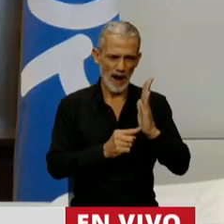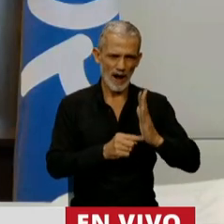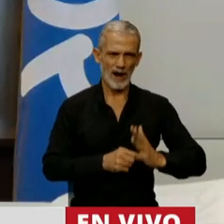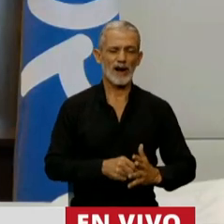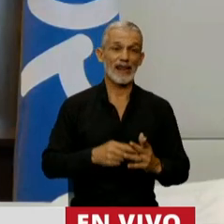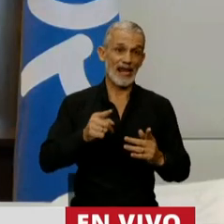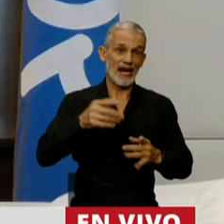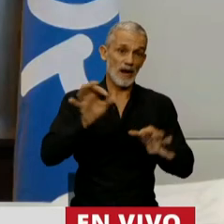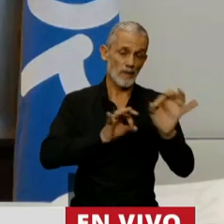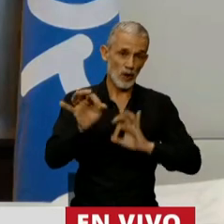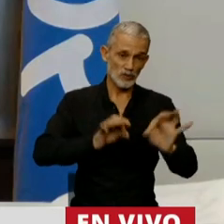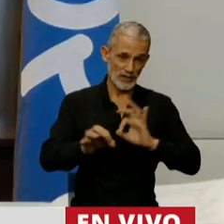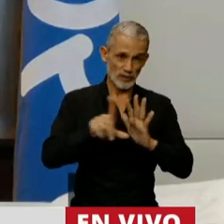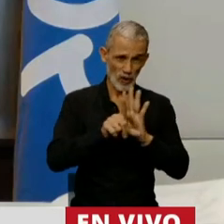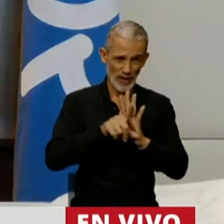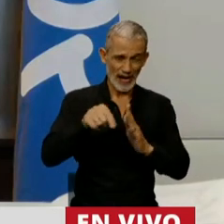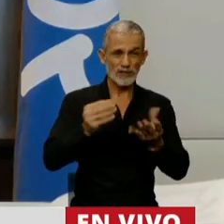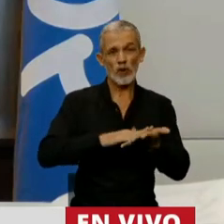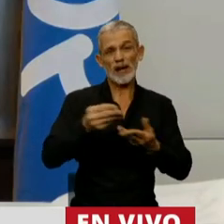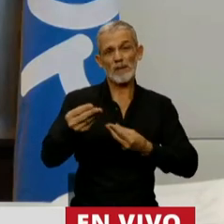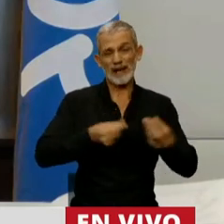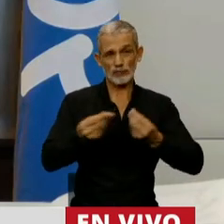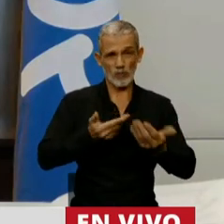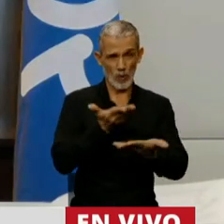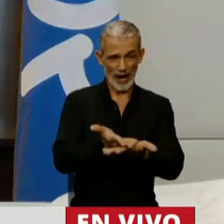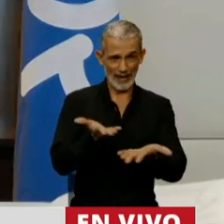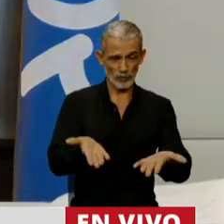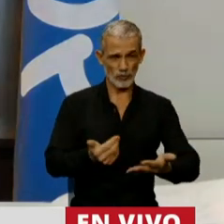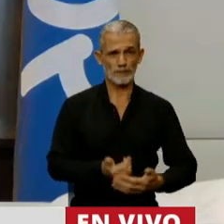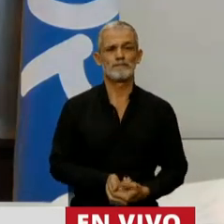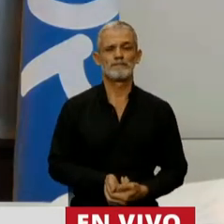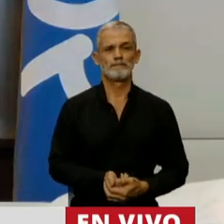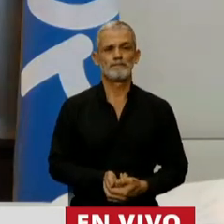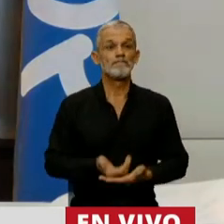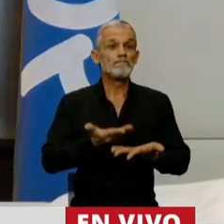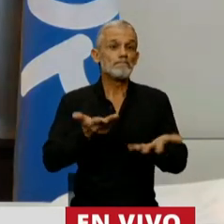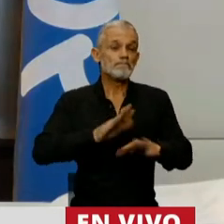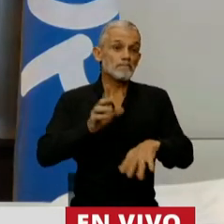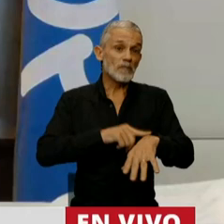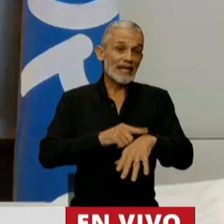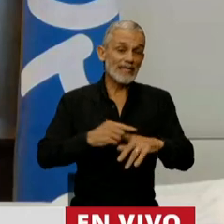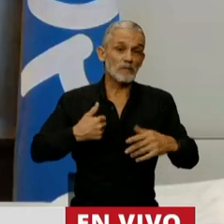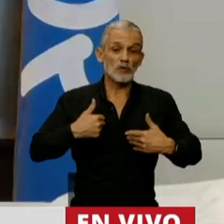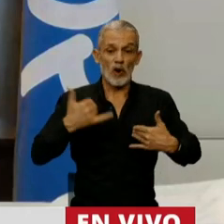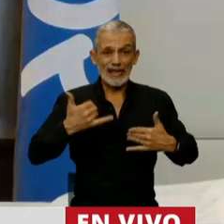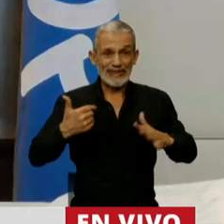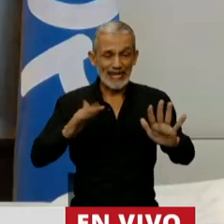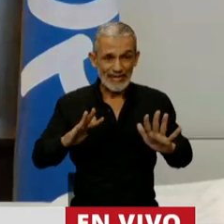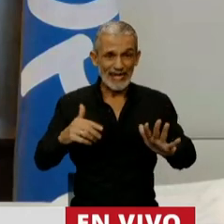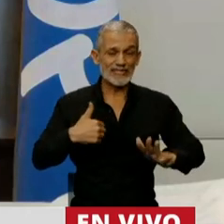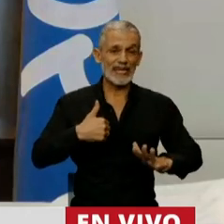del proyecto de presupuesto que estamos poniendo a consideración es el tiempo que tenía presidente